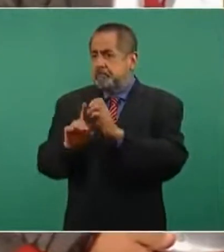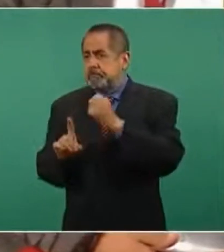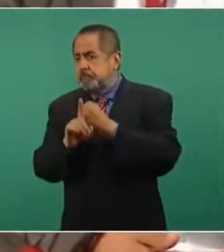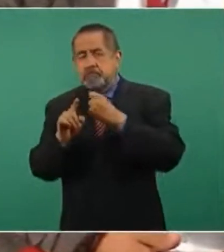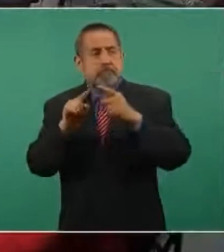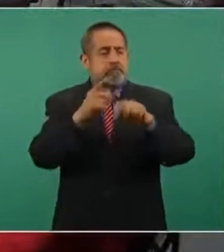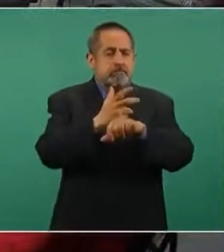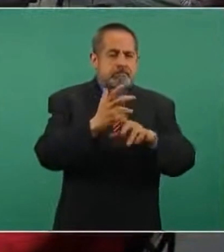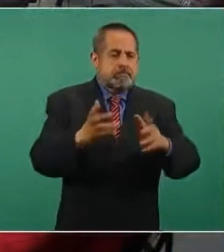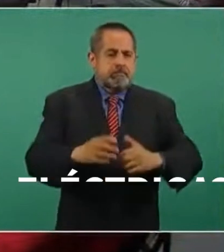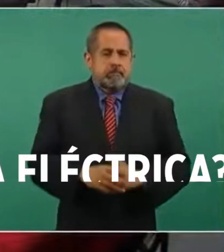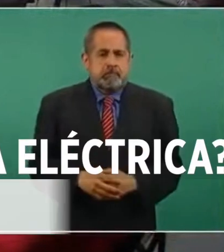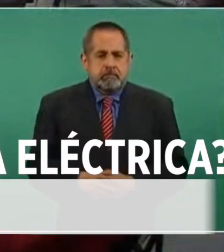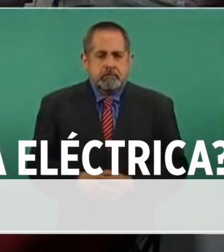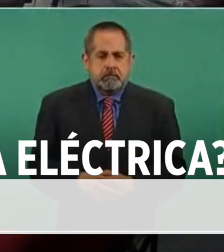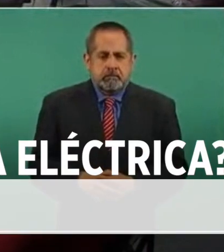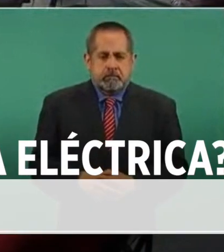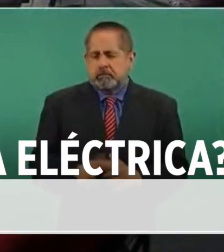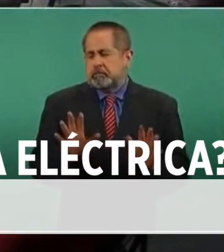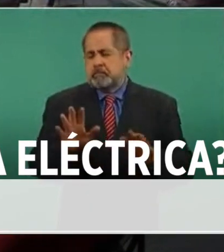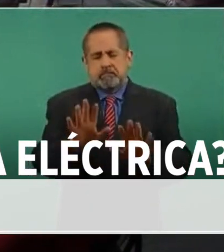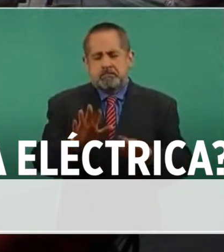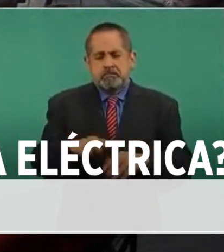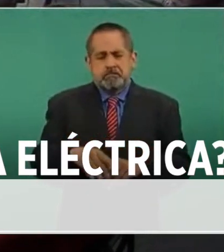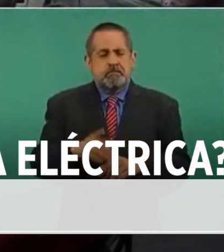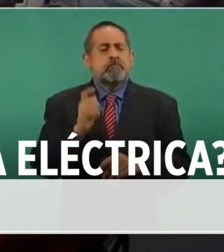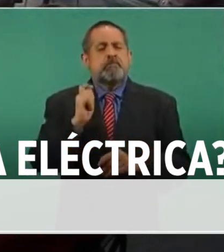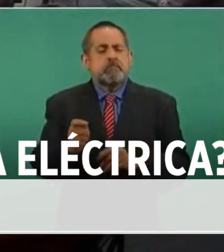Pues es libre el diálogo,